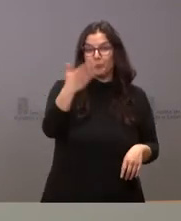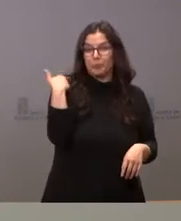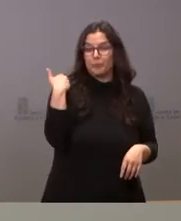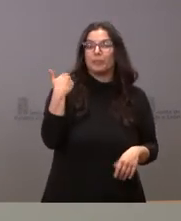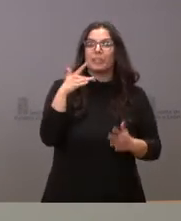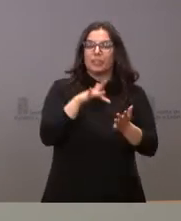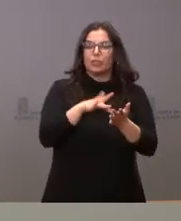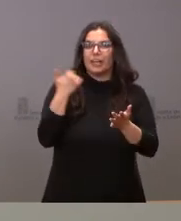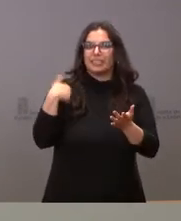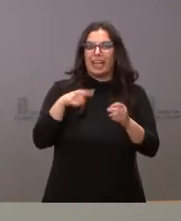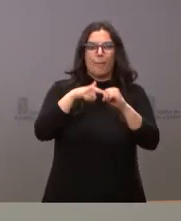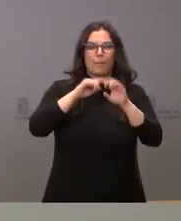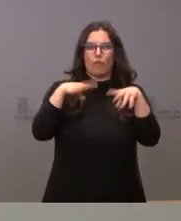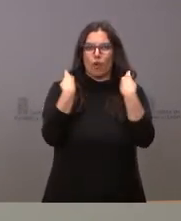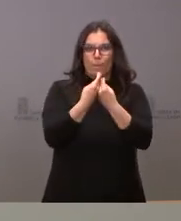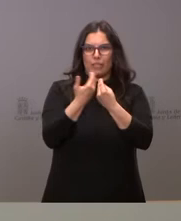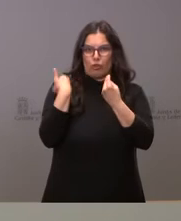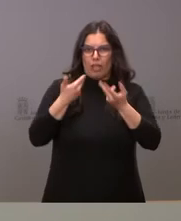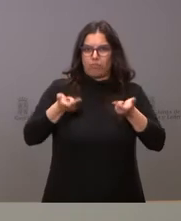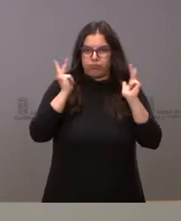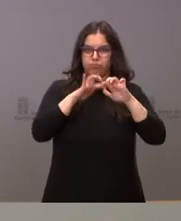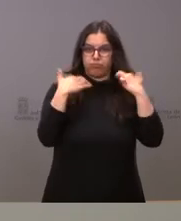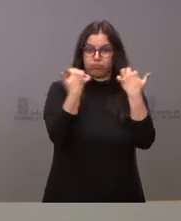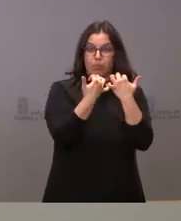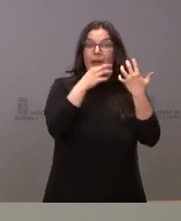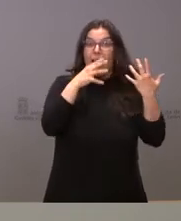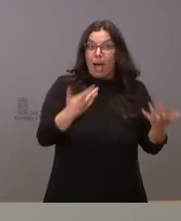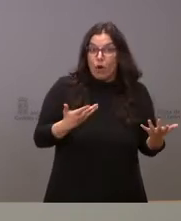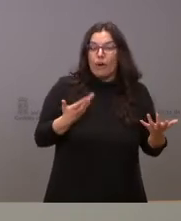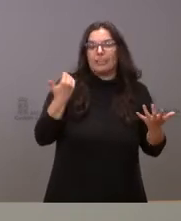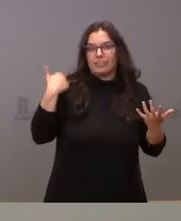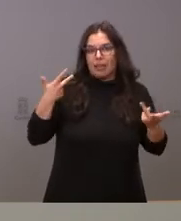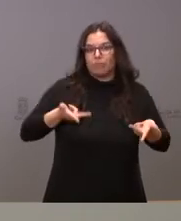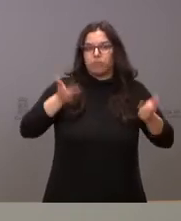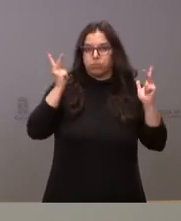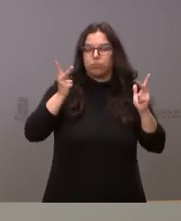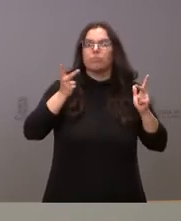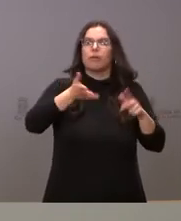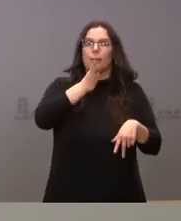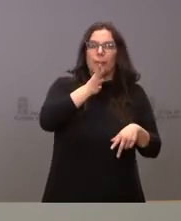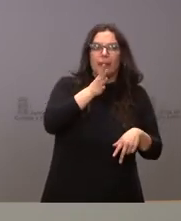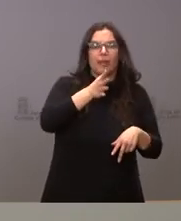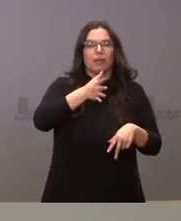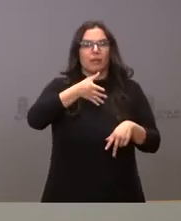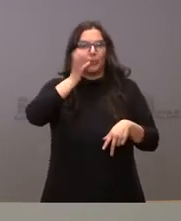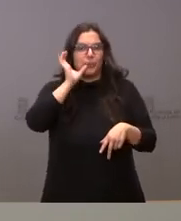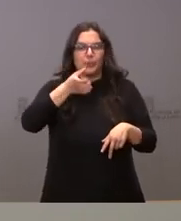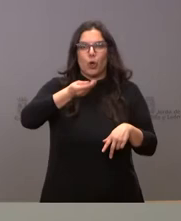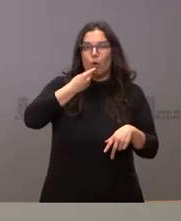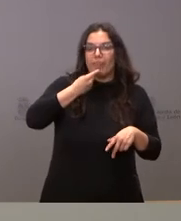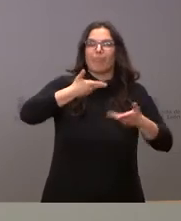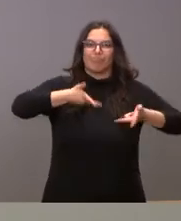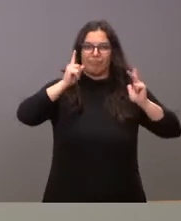% de aforo en estos eventos. Lo que hacemos ahora es permitir el consumo de bebidas y alimentos en estos recintos